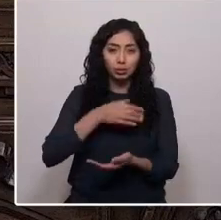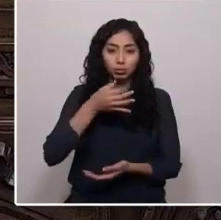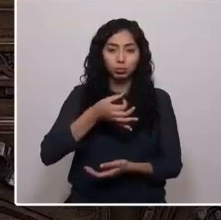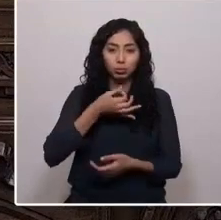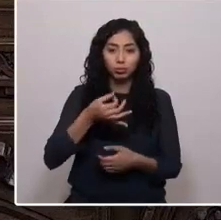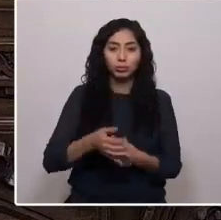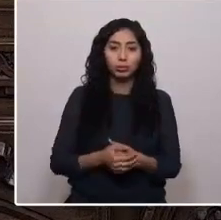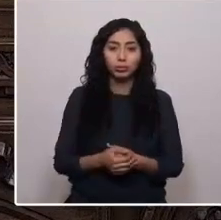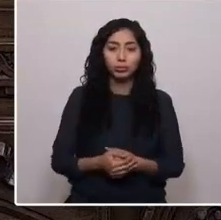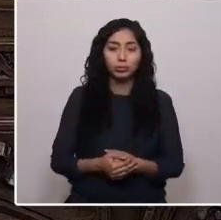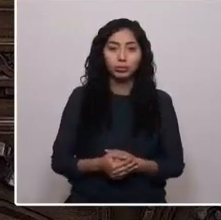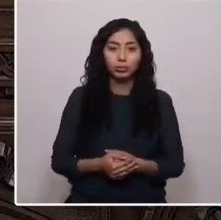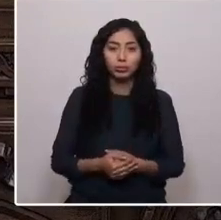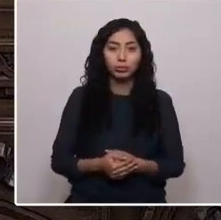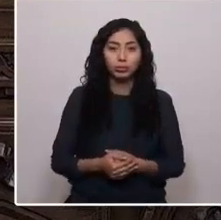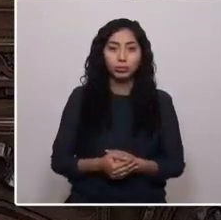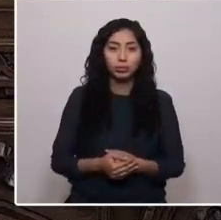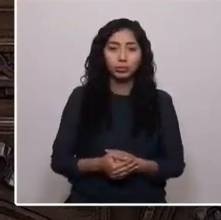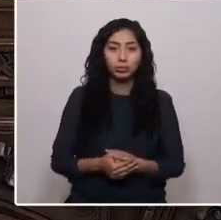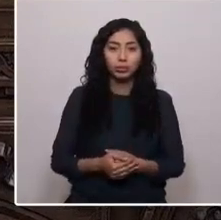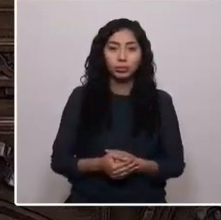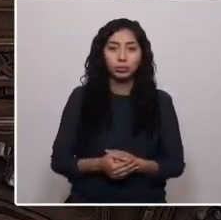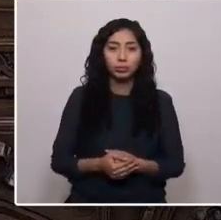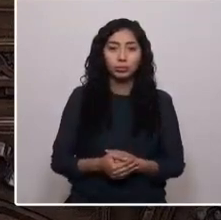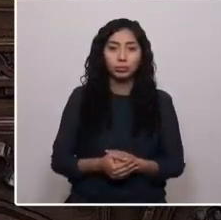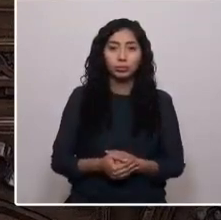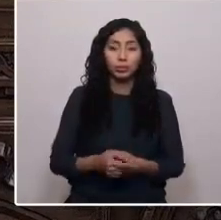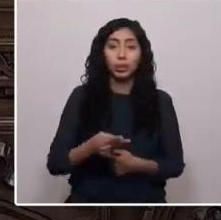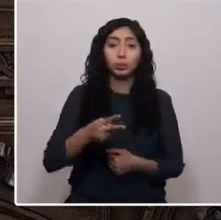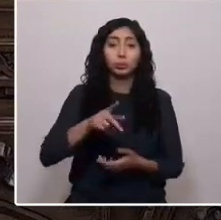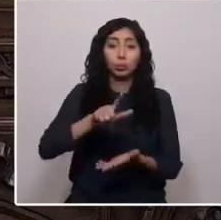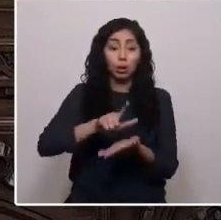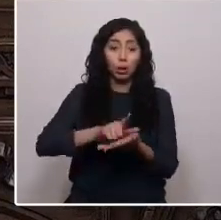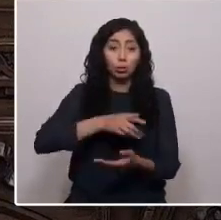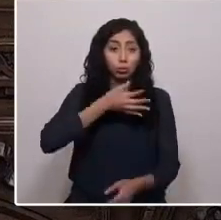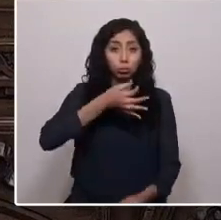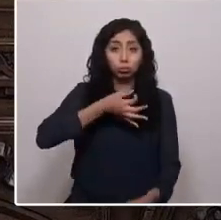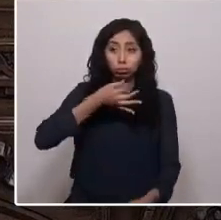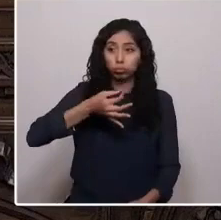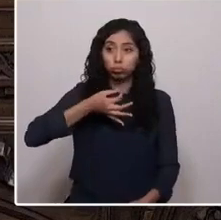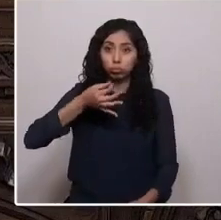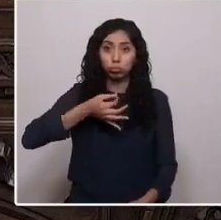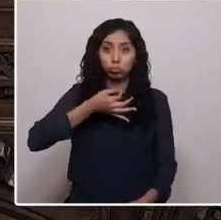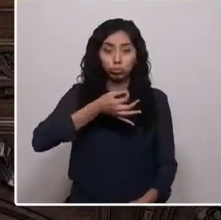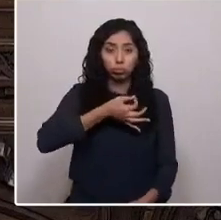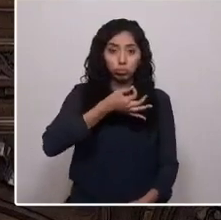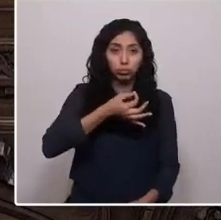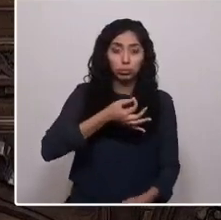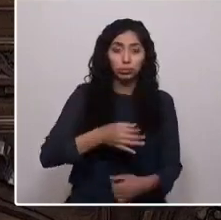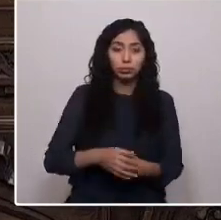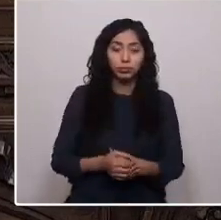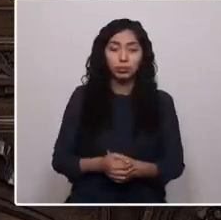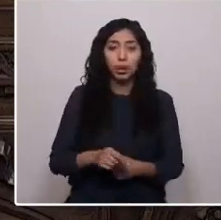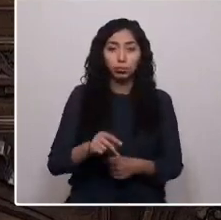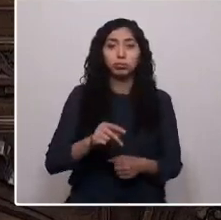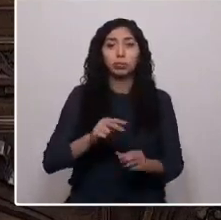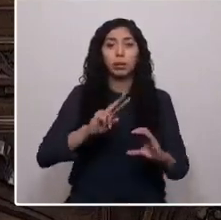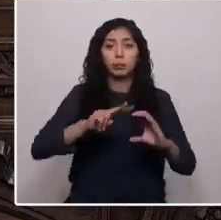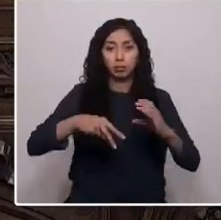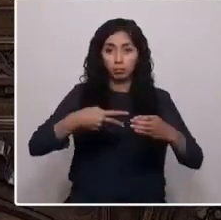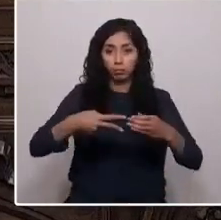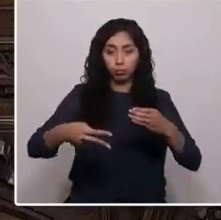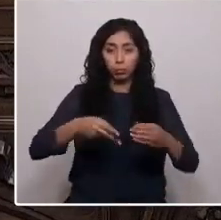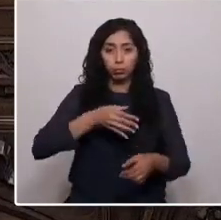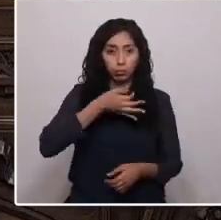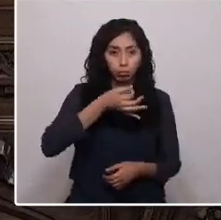Konkule paislu feitachi kusou mo, kakinye futa chalin amole la fin ta nyimabu, futa wijimabu ta